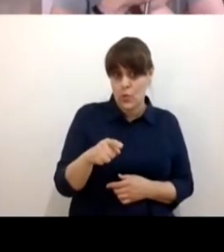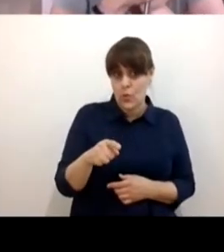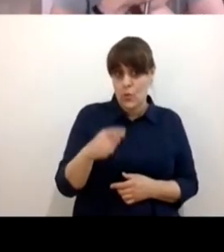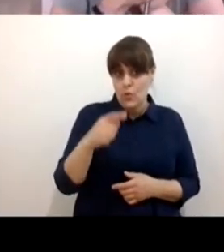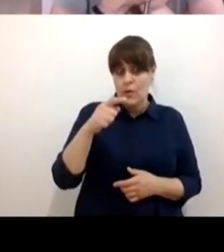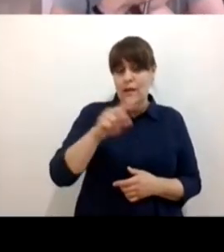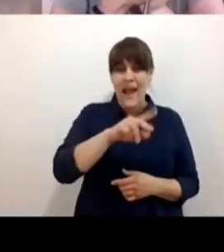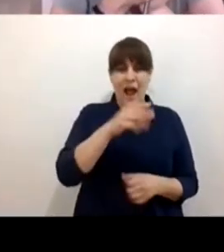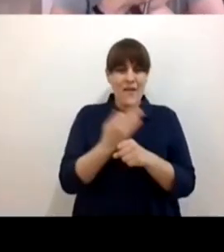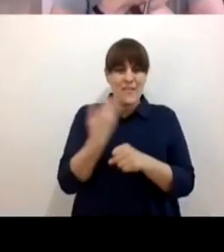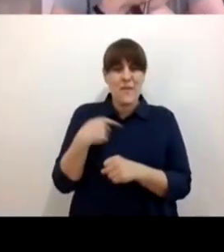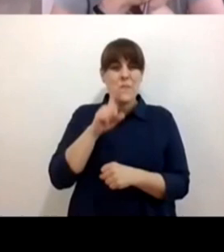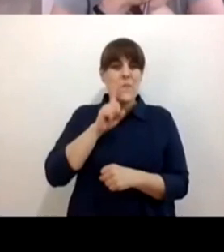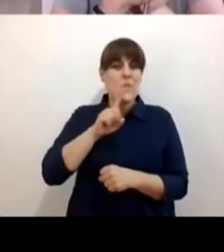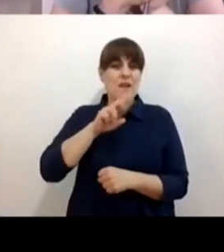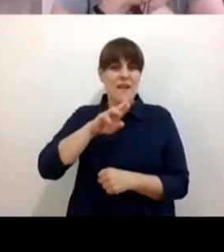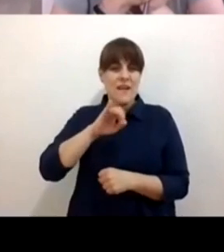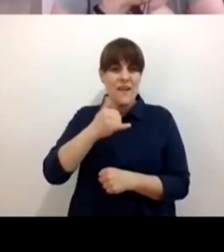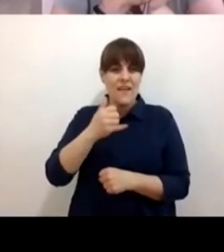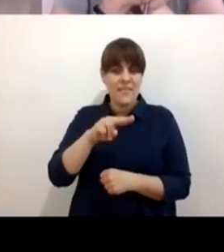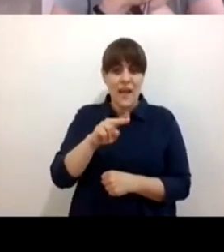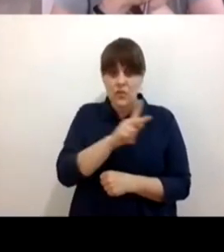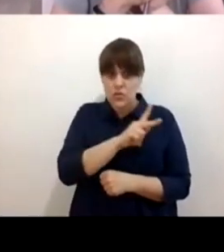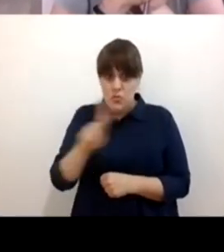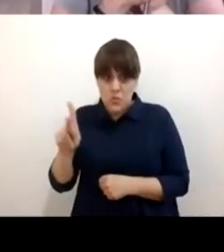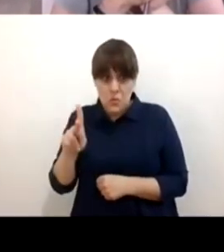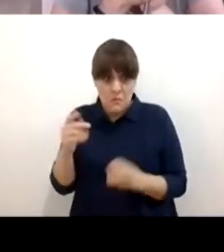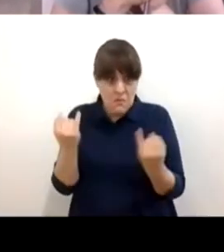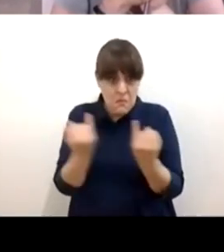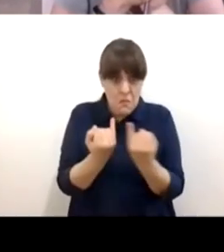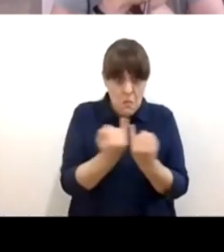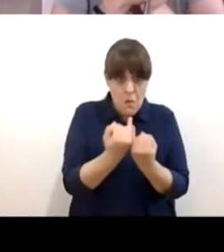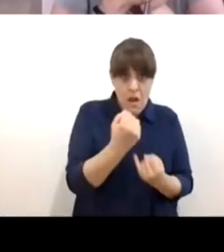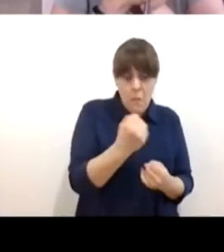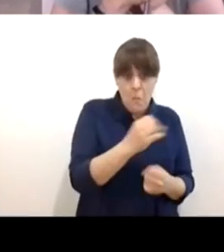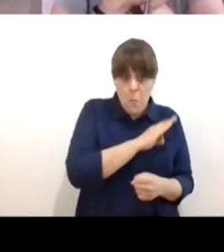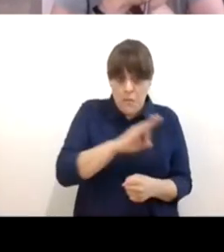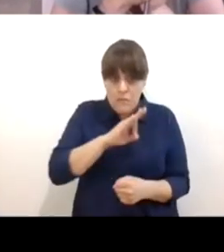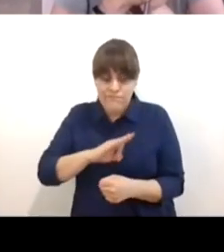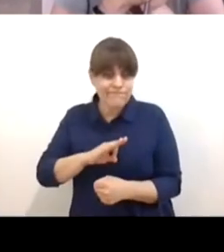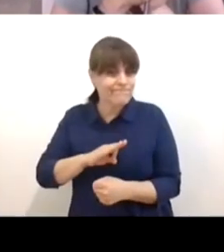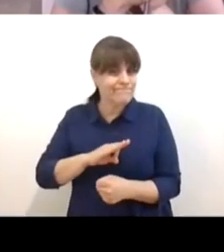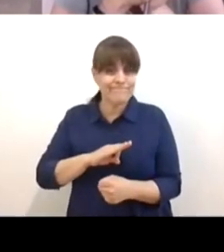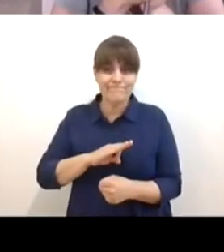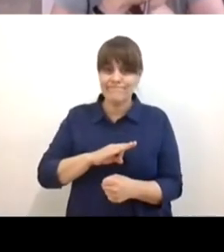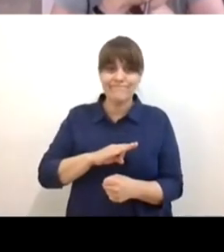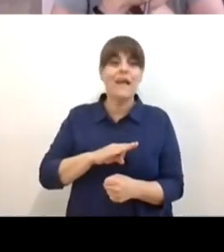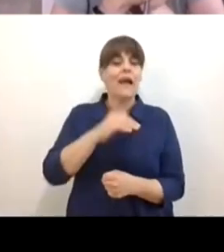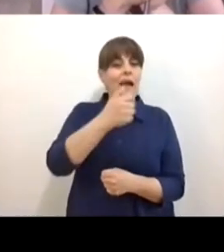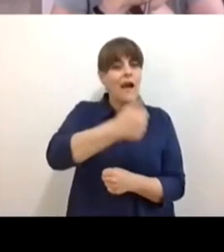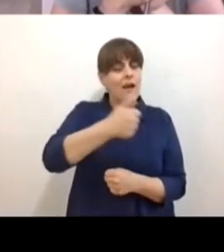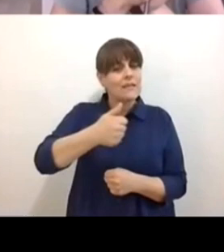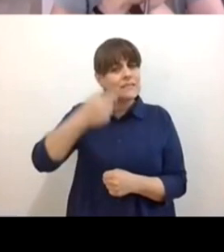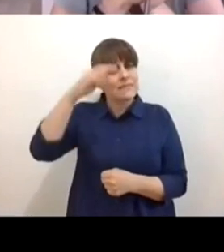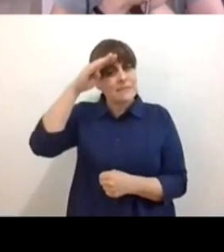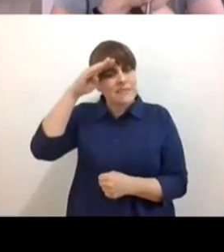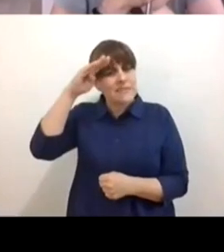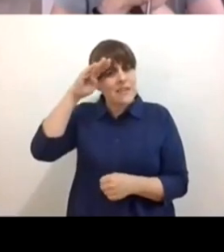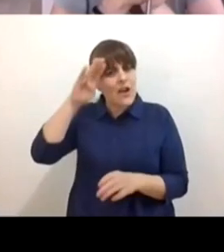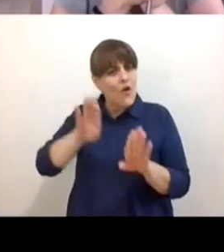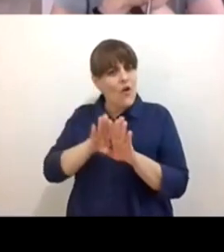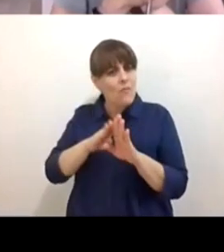de los que dispones disponen todos y nos invita y nos vuelve a retar a más